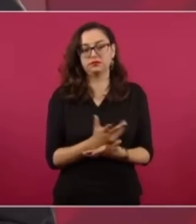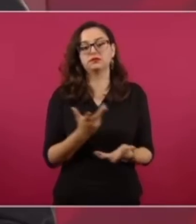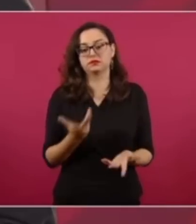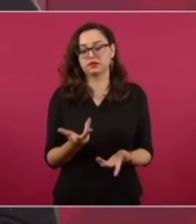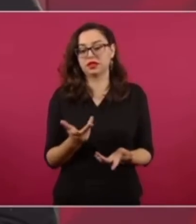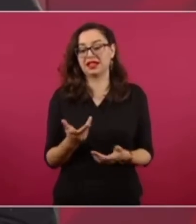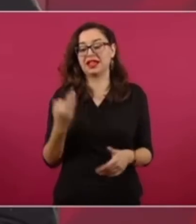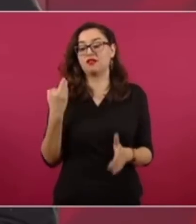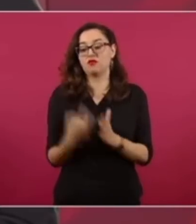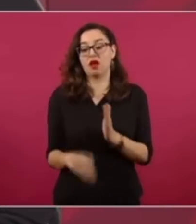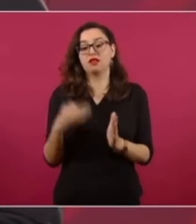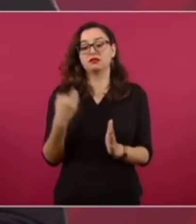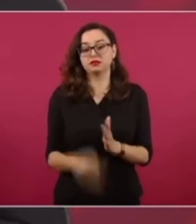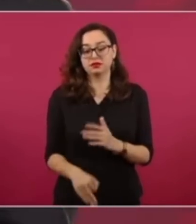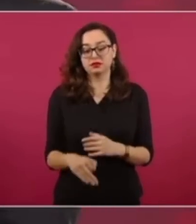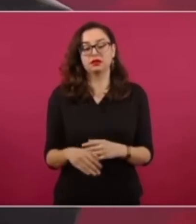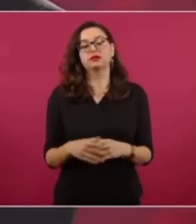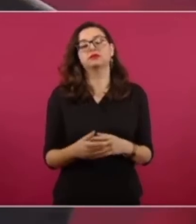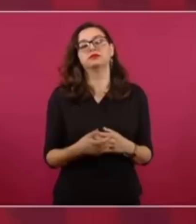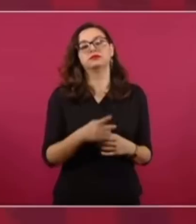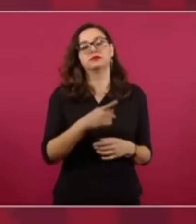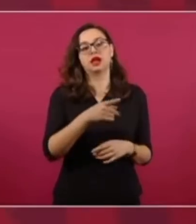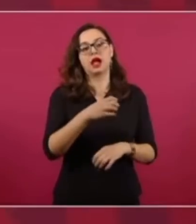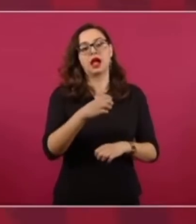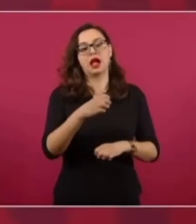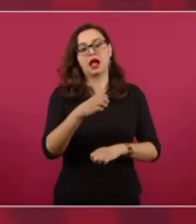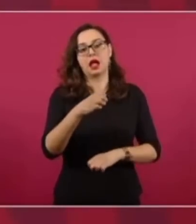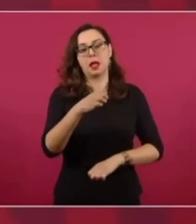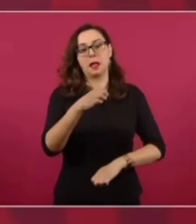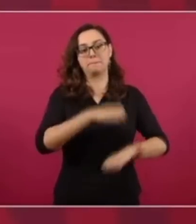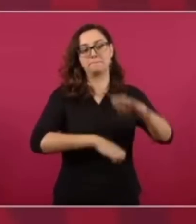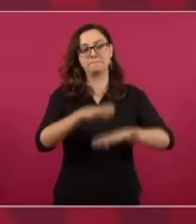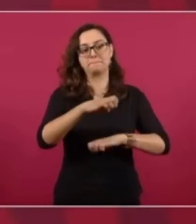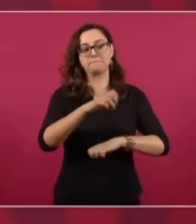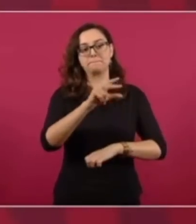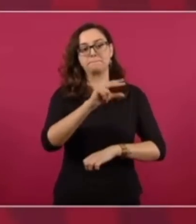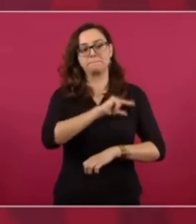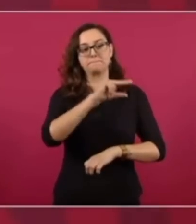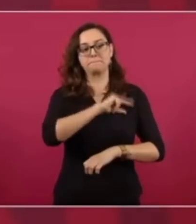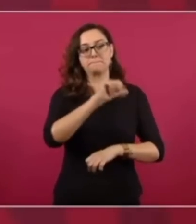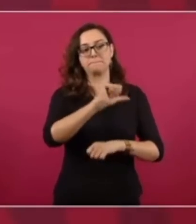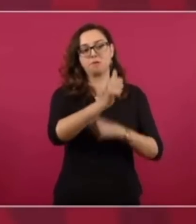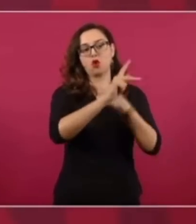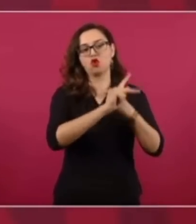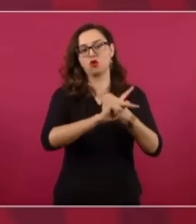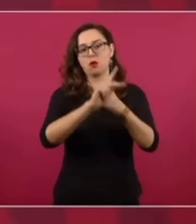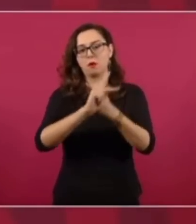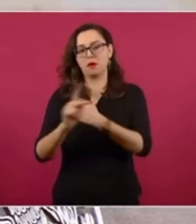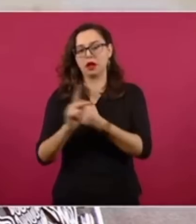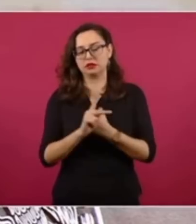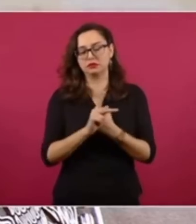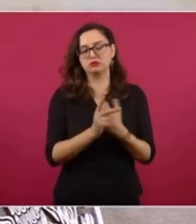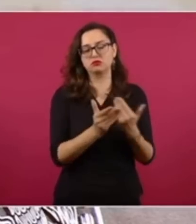están trabajando sobre el litio en México. Son pocas,